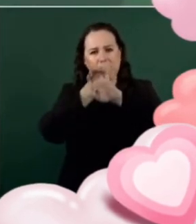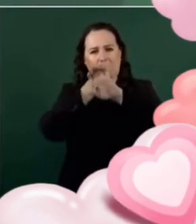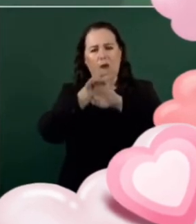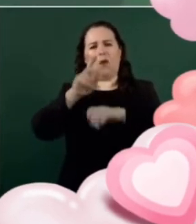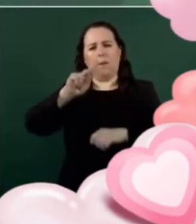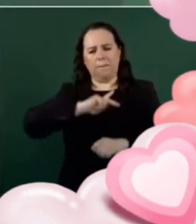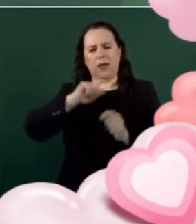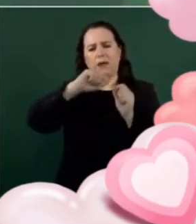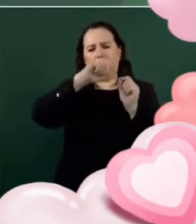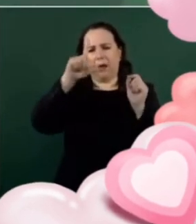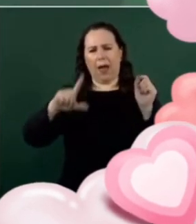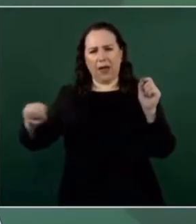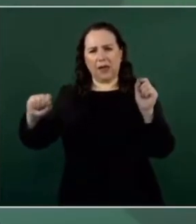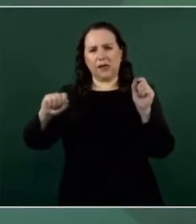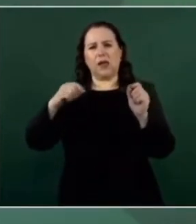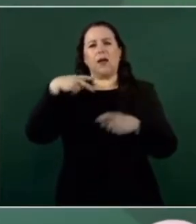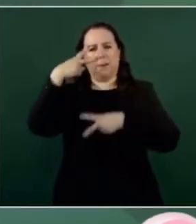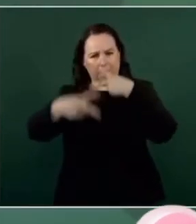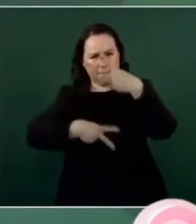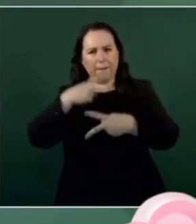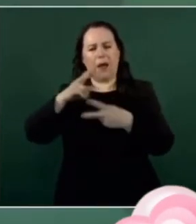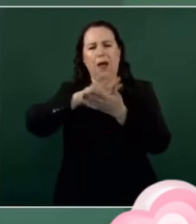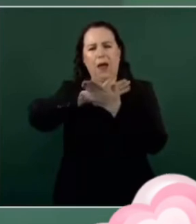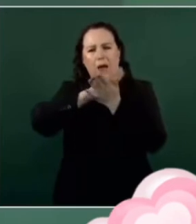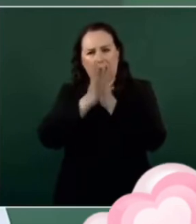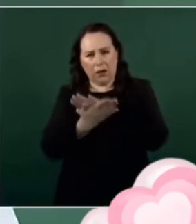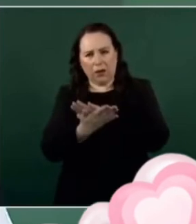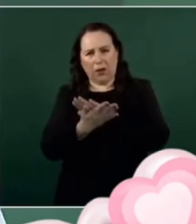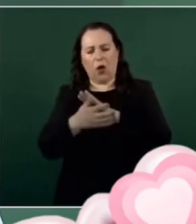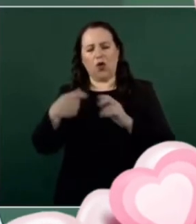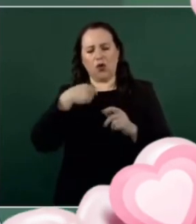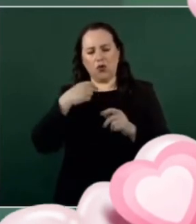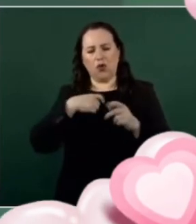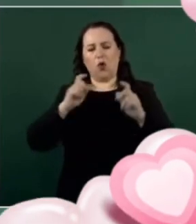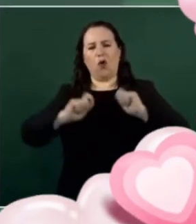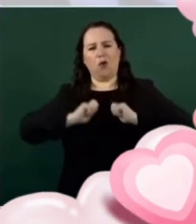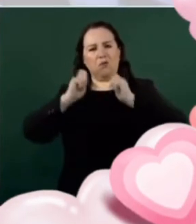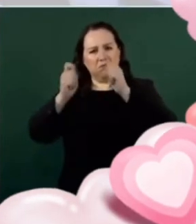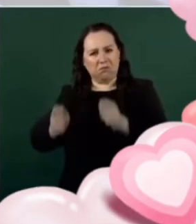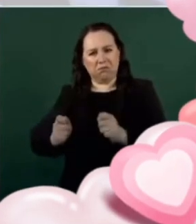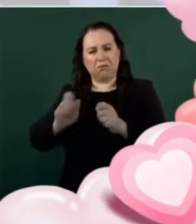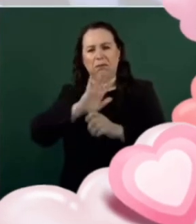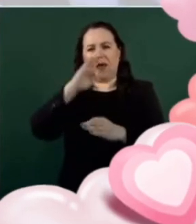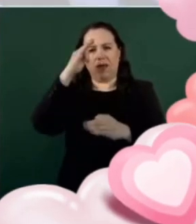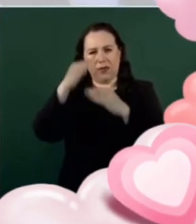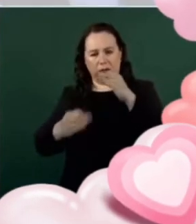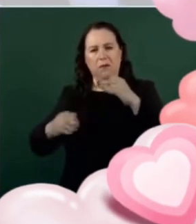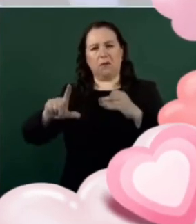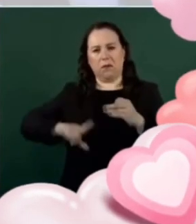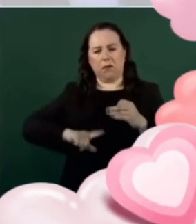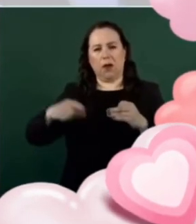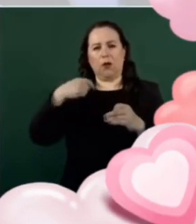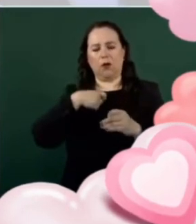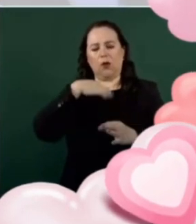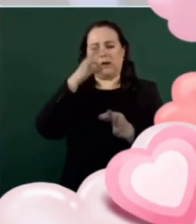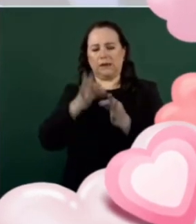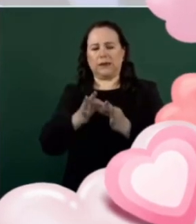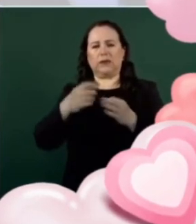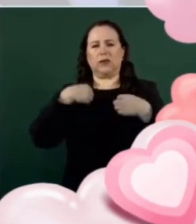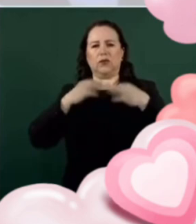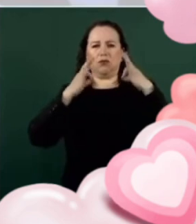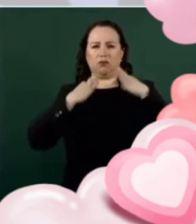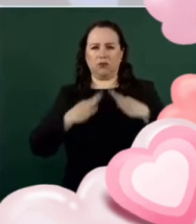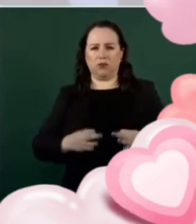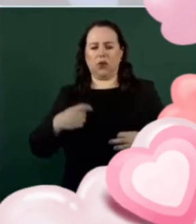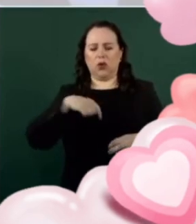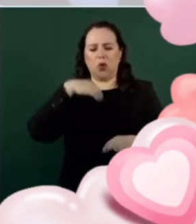transformación de México cobre forma. Me voy contento porque me queda la satisfacción del deber cumplido de